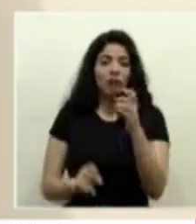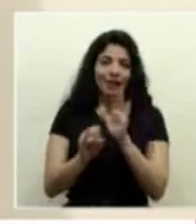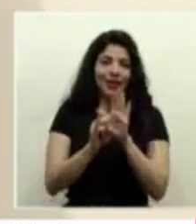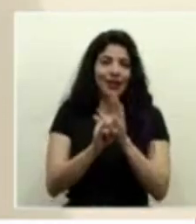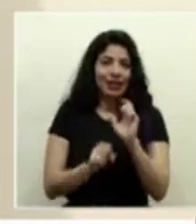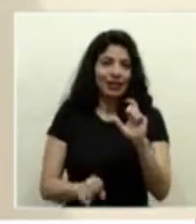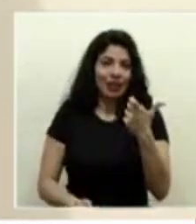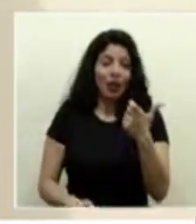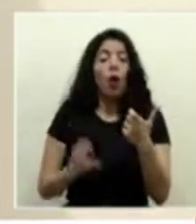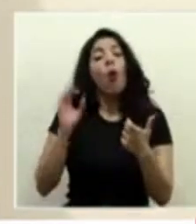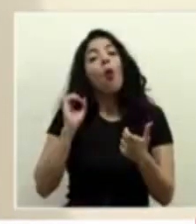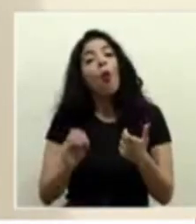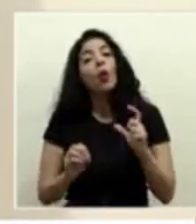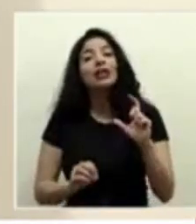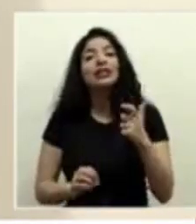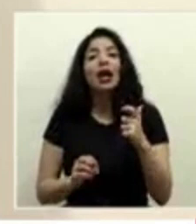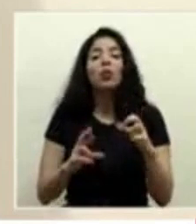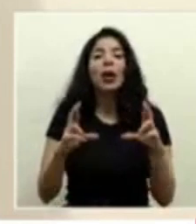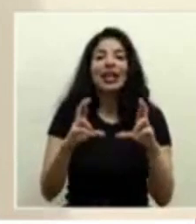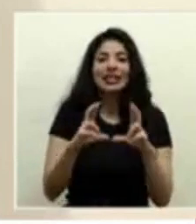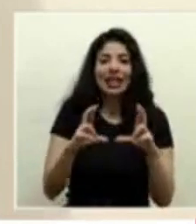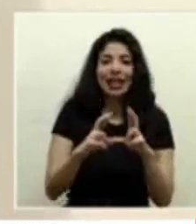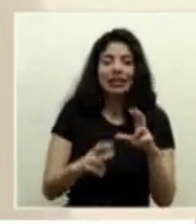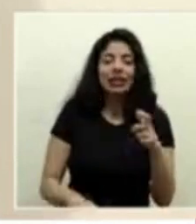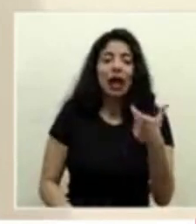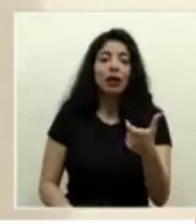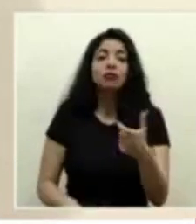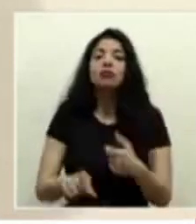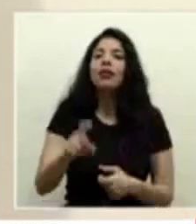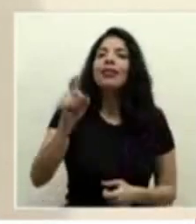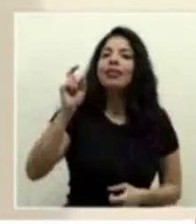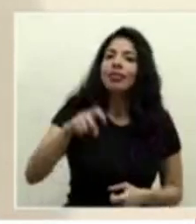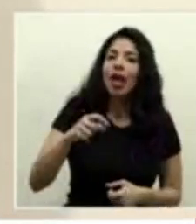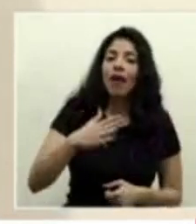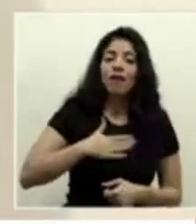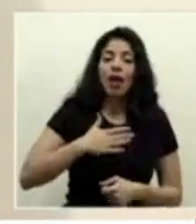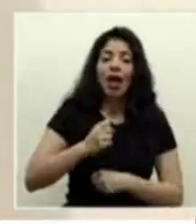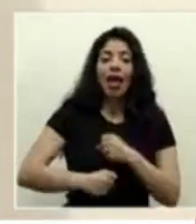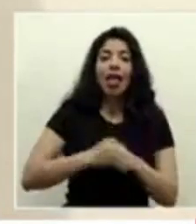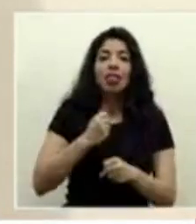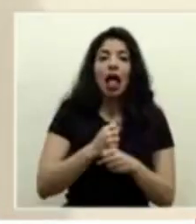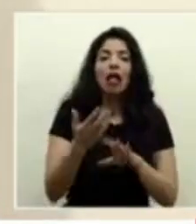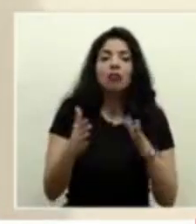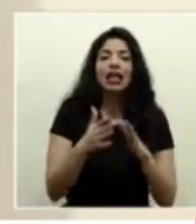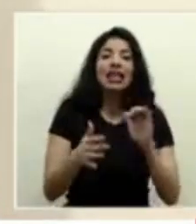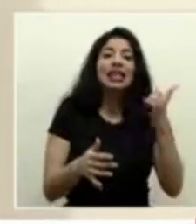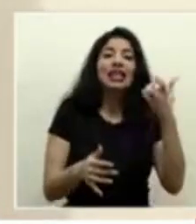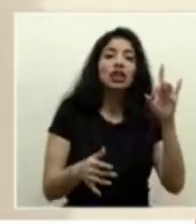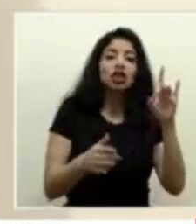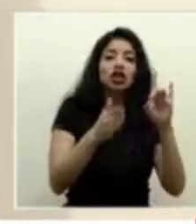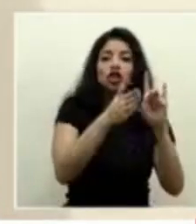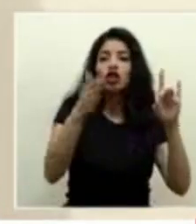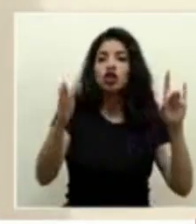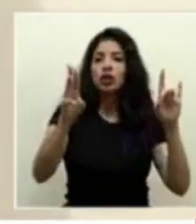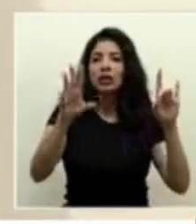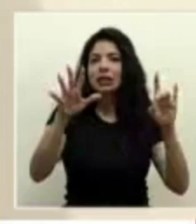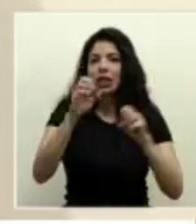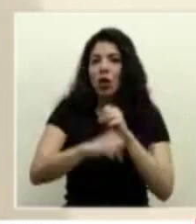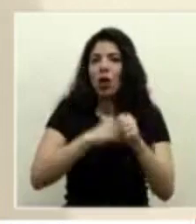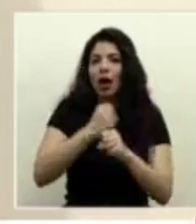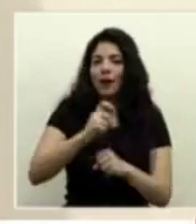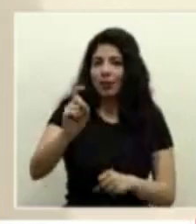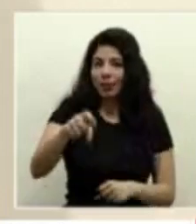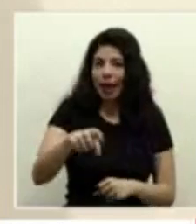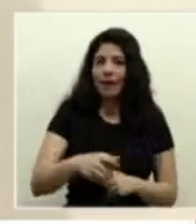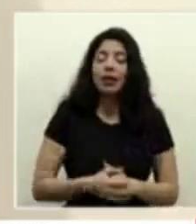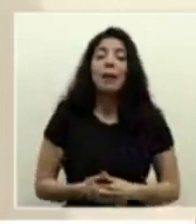o una cédula de residencia tienen que tener una edad entre los 18 a los 65 años de edad